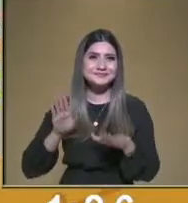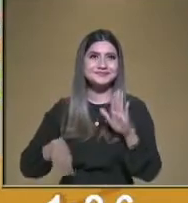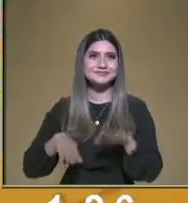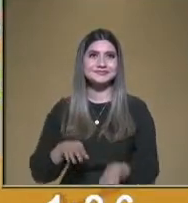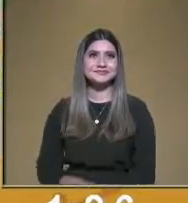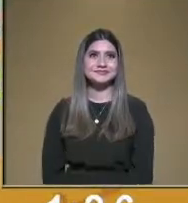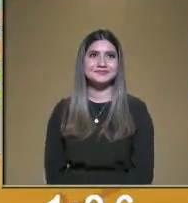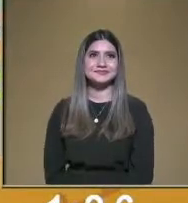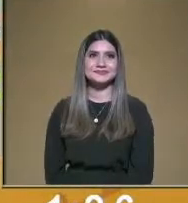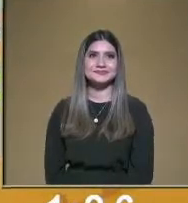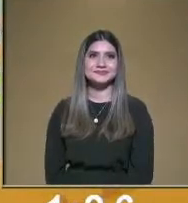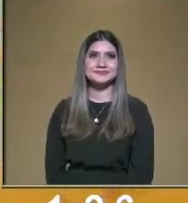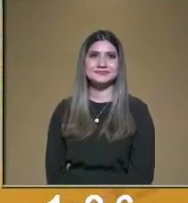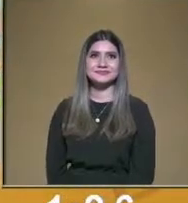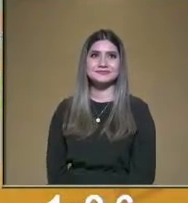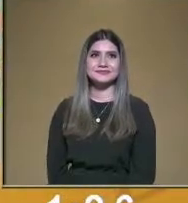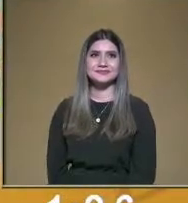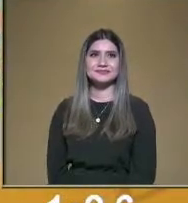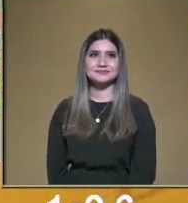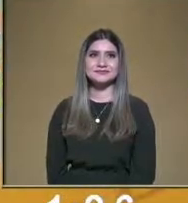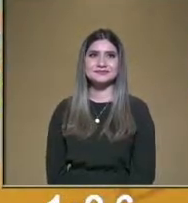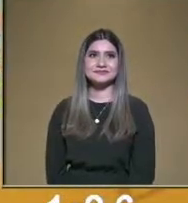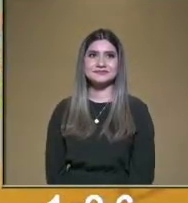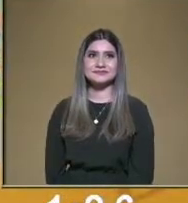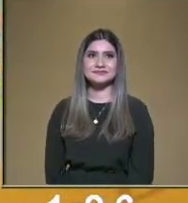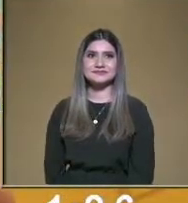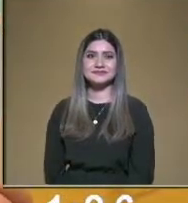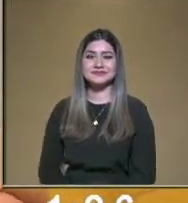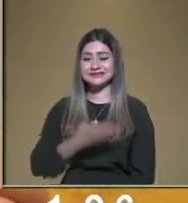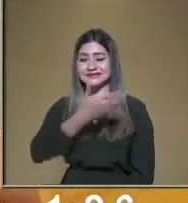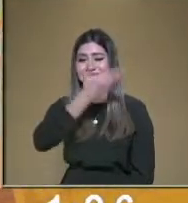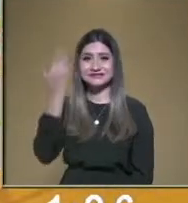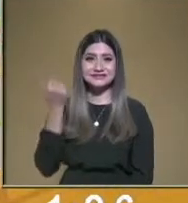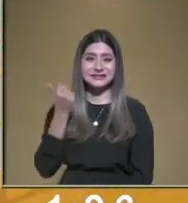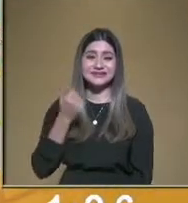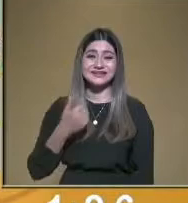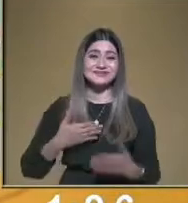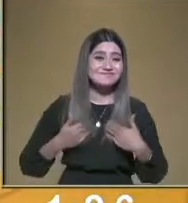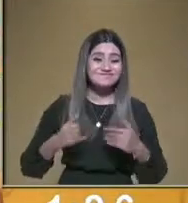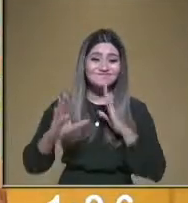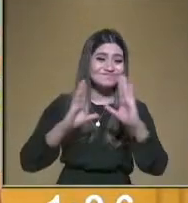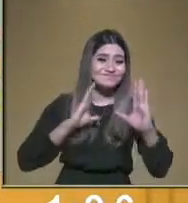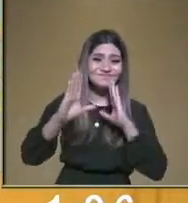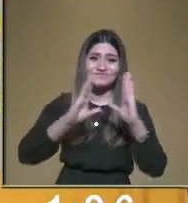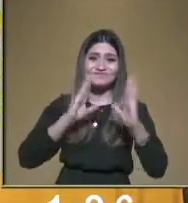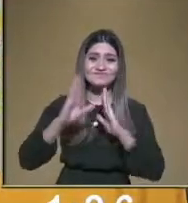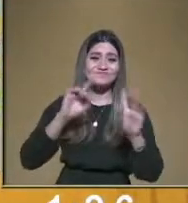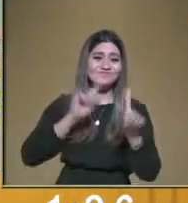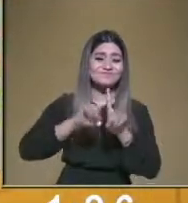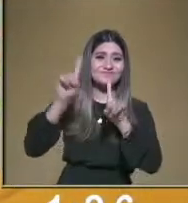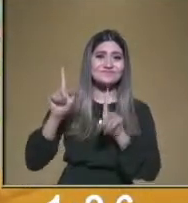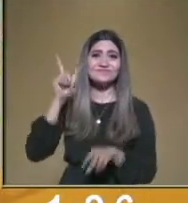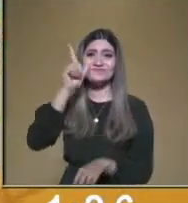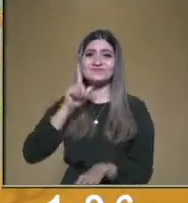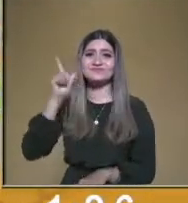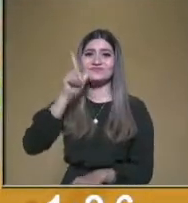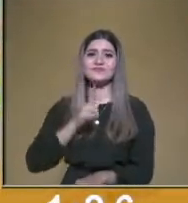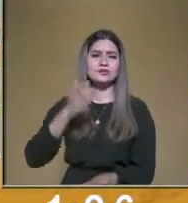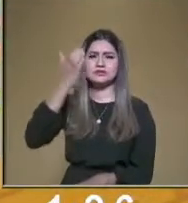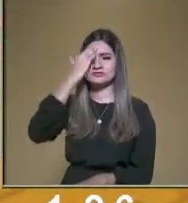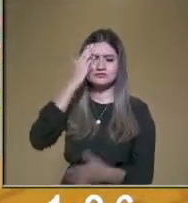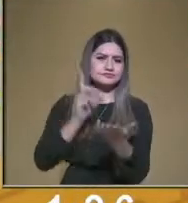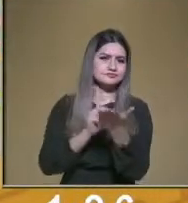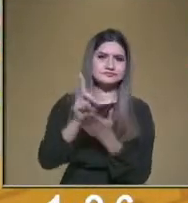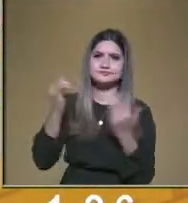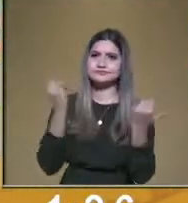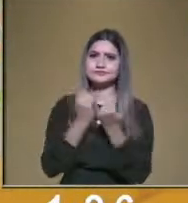existen personas que hablan en alguna lengua o no conocen los derechos que también